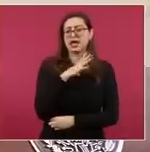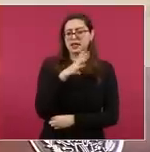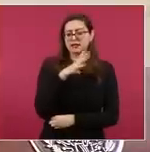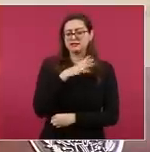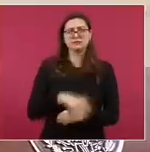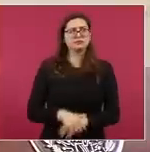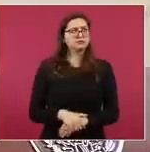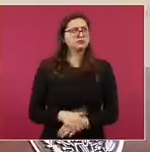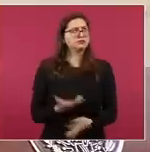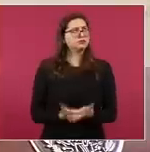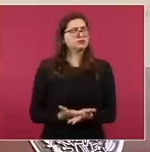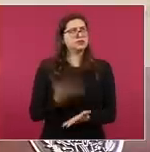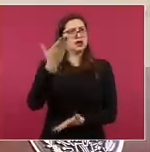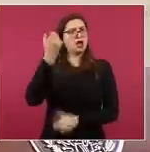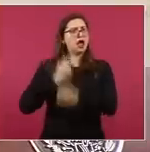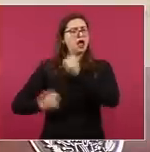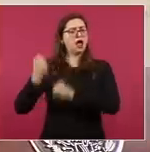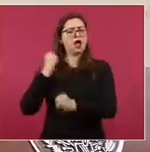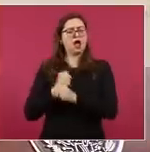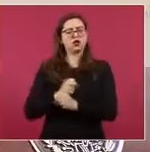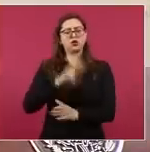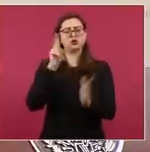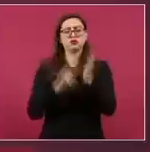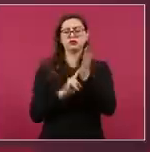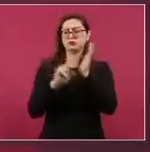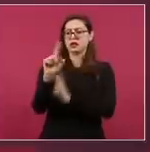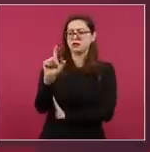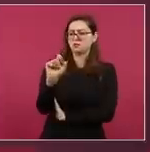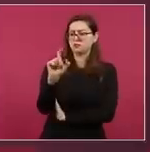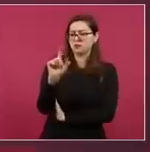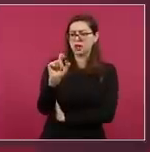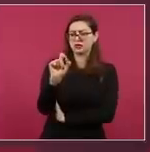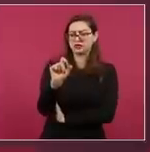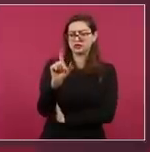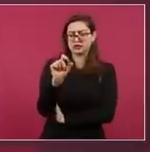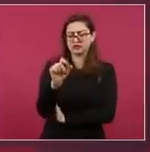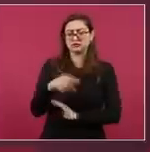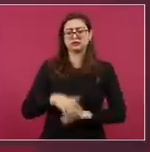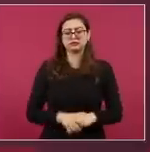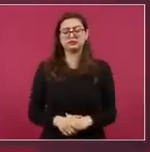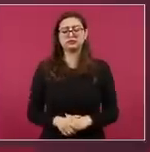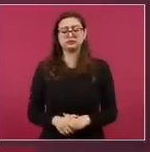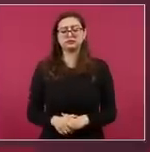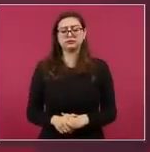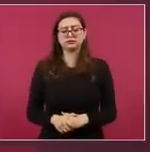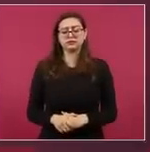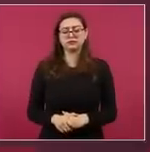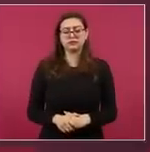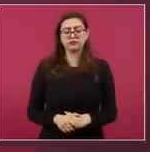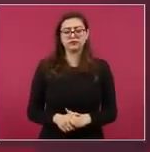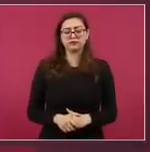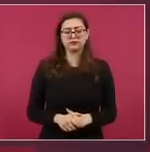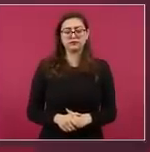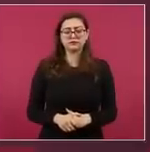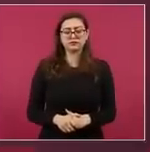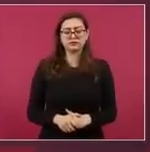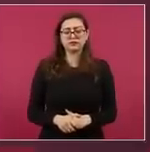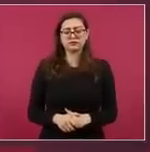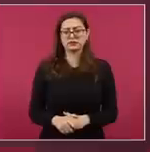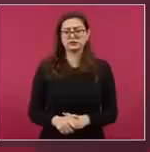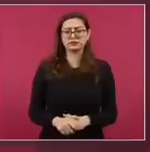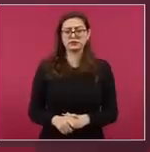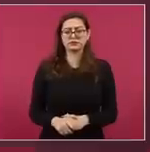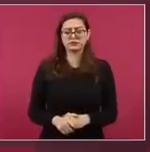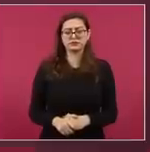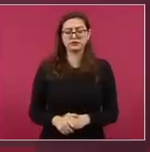y está en la corte un juzgado